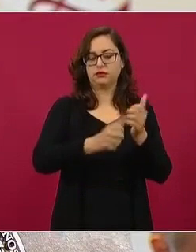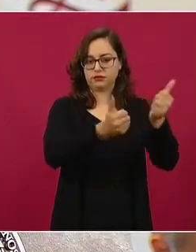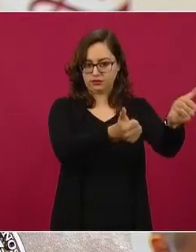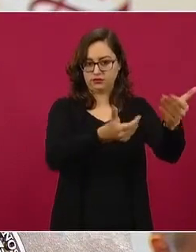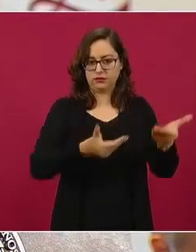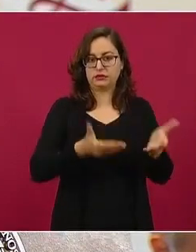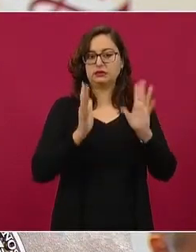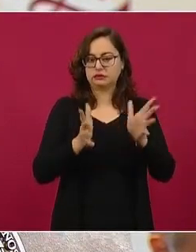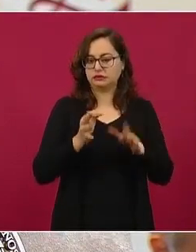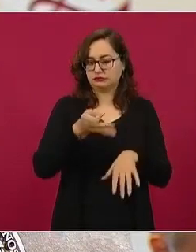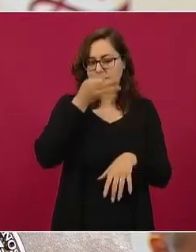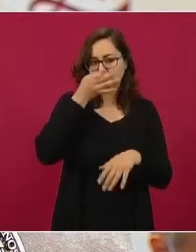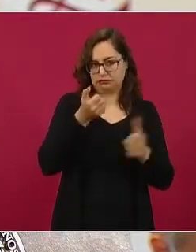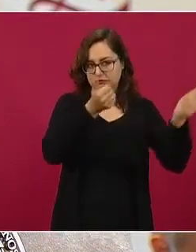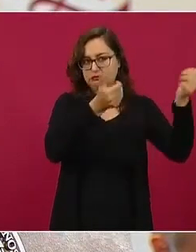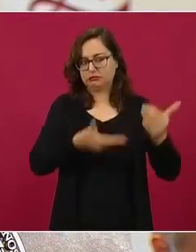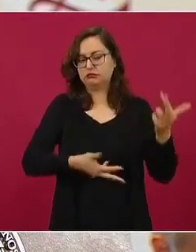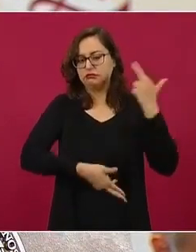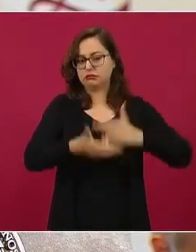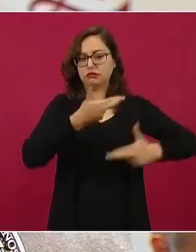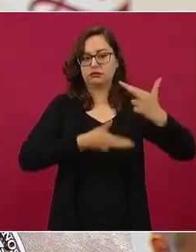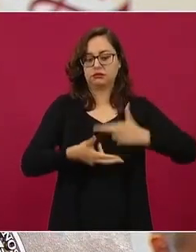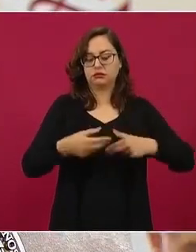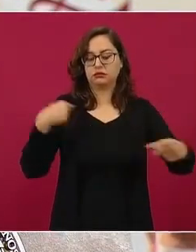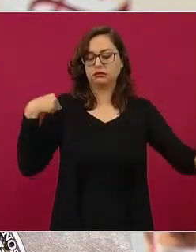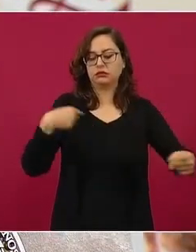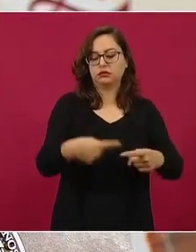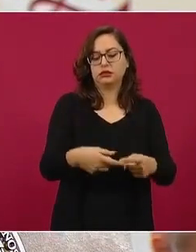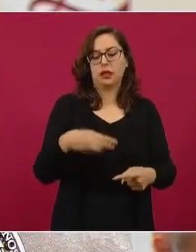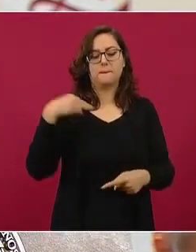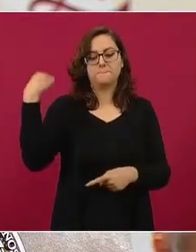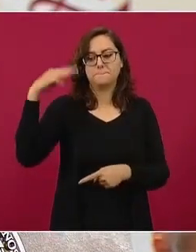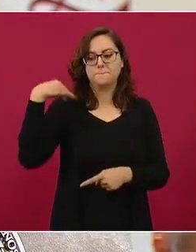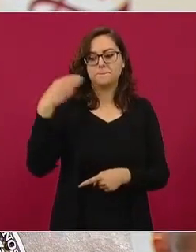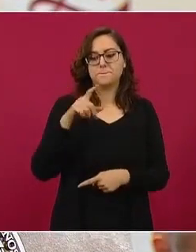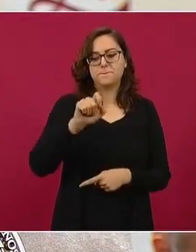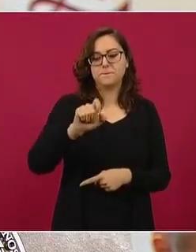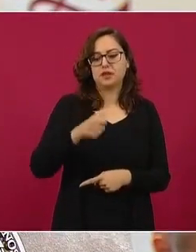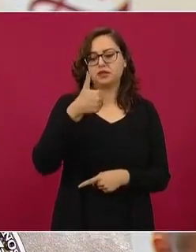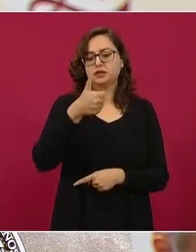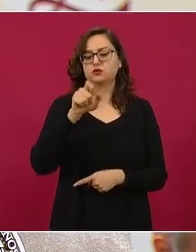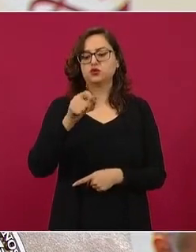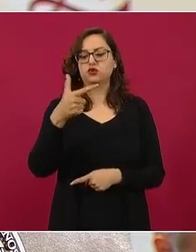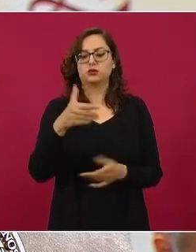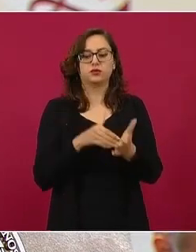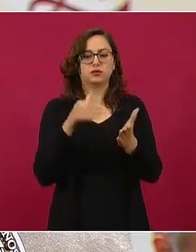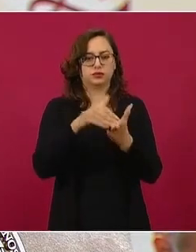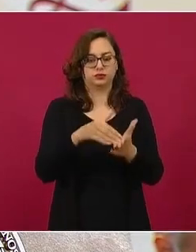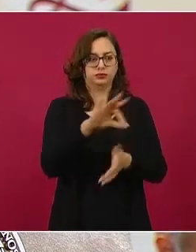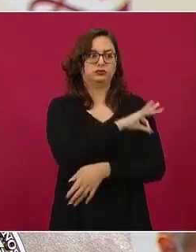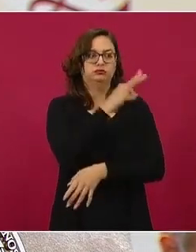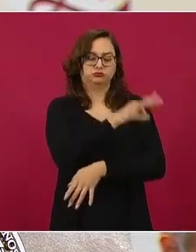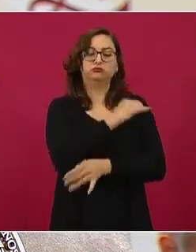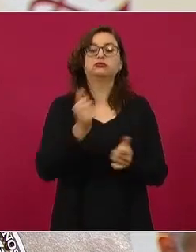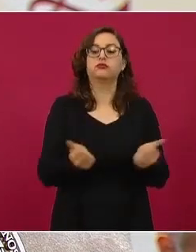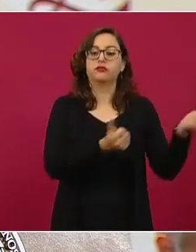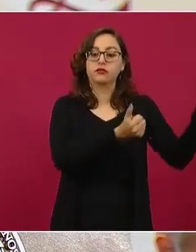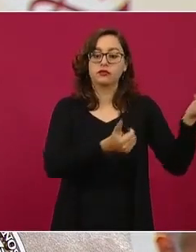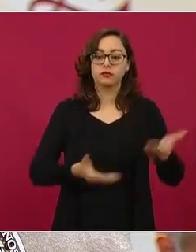Entonces, estimamos de aquí a marzo recibir aproximadamente 26.7 millones de dosis.